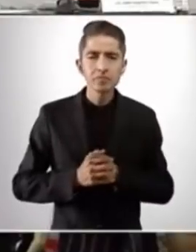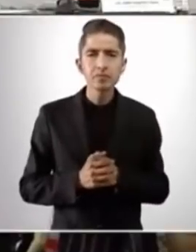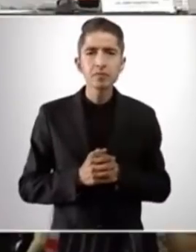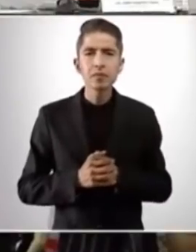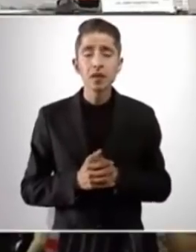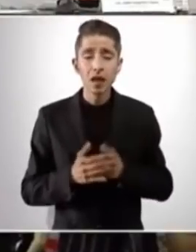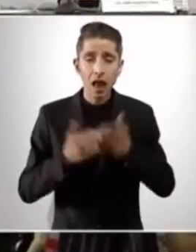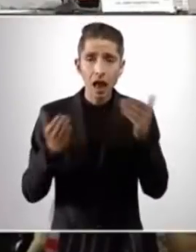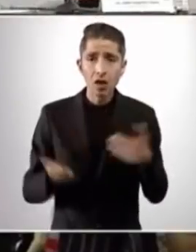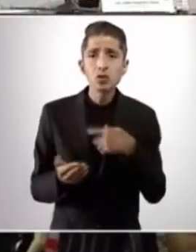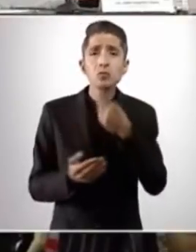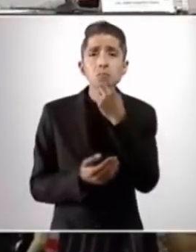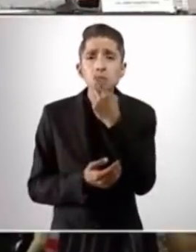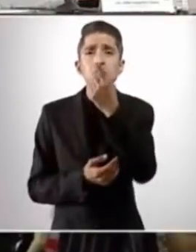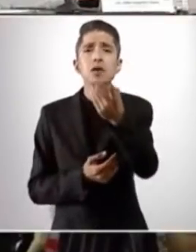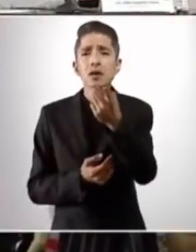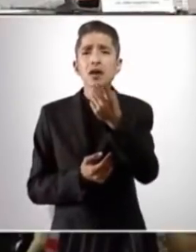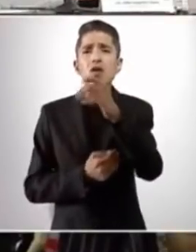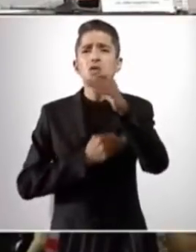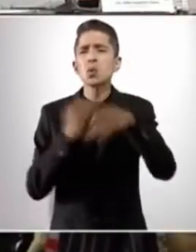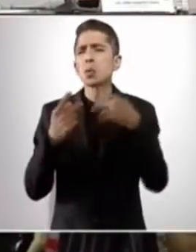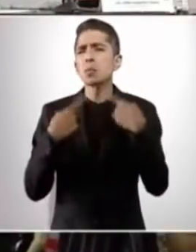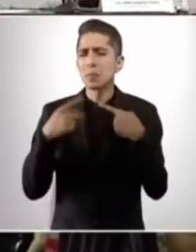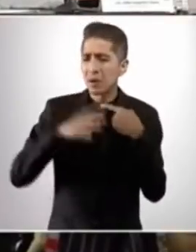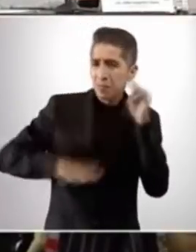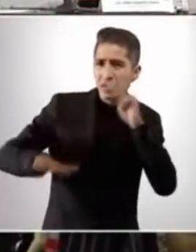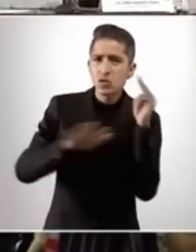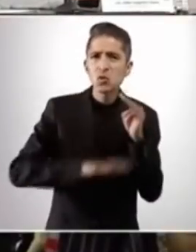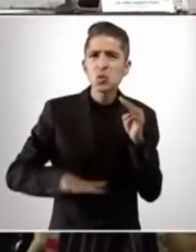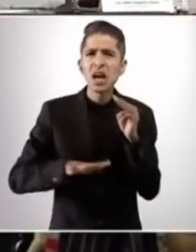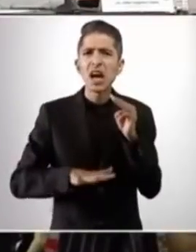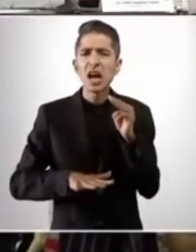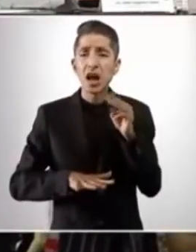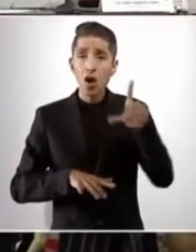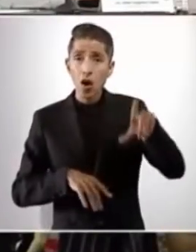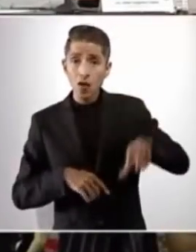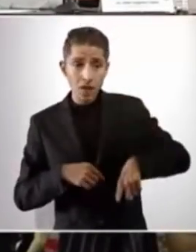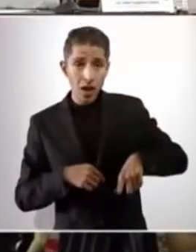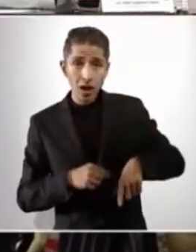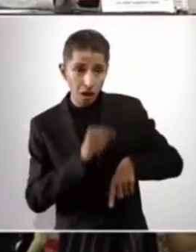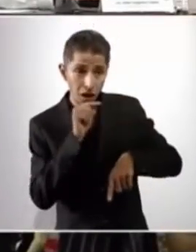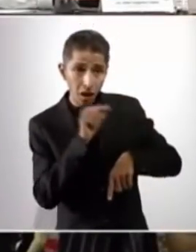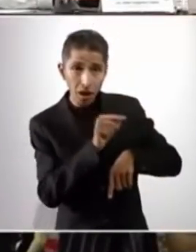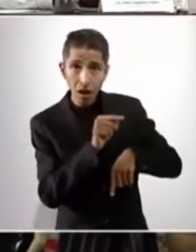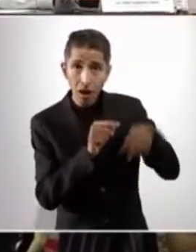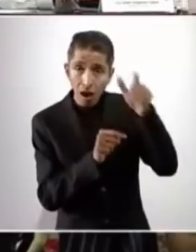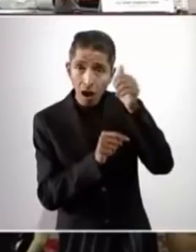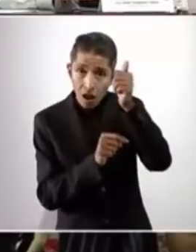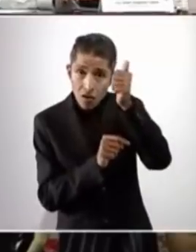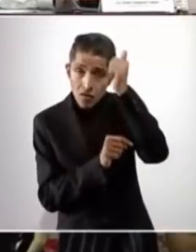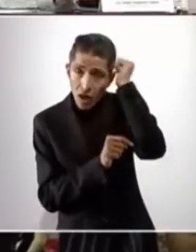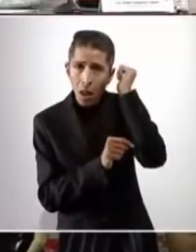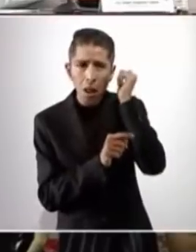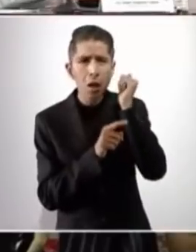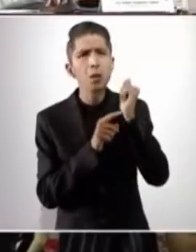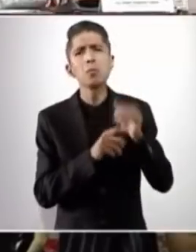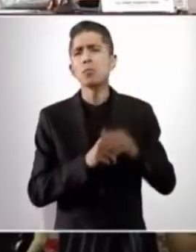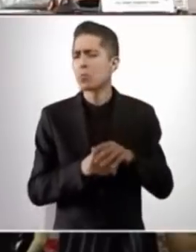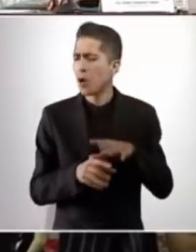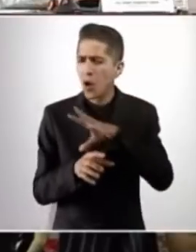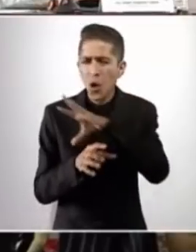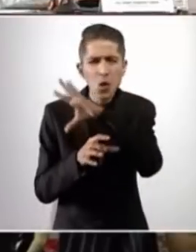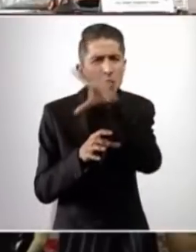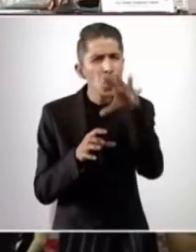decirle al pueblo michoacano que el gobernador Alfredo Ramírez Bedoya cuenta con todo el